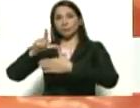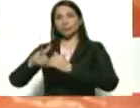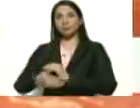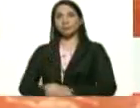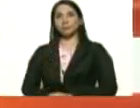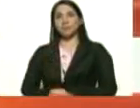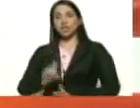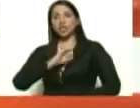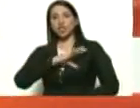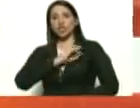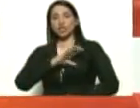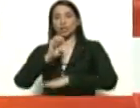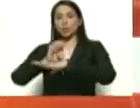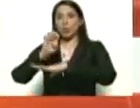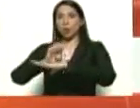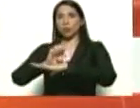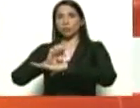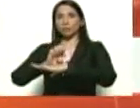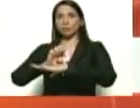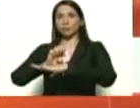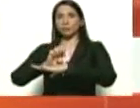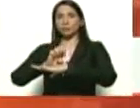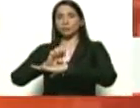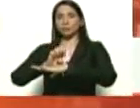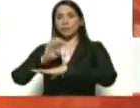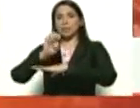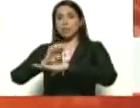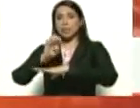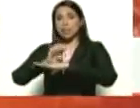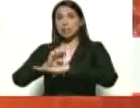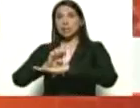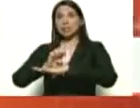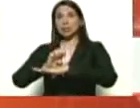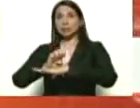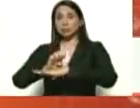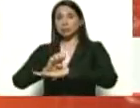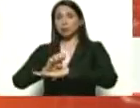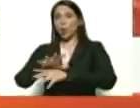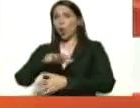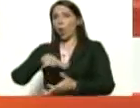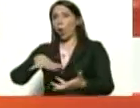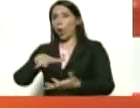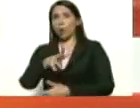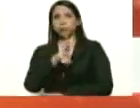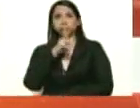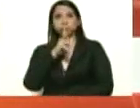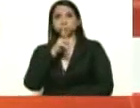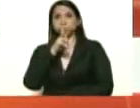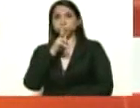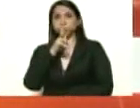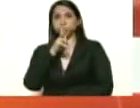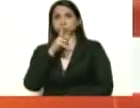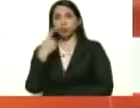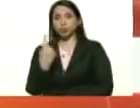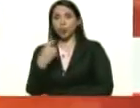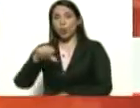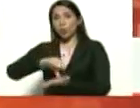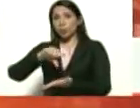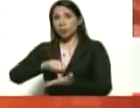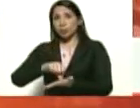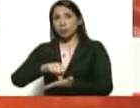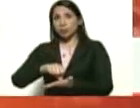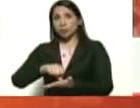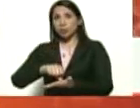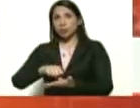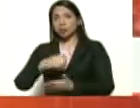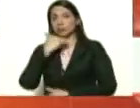Chile, Ecuador. En Ecuador ustedes saben el drama que hay. Dicen que solo en Guayaquil puede haber más de 3